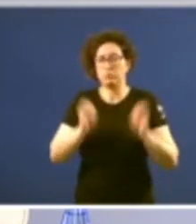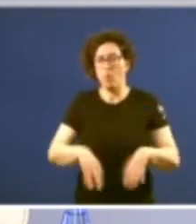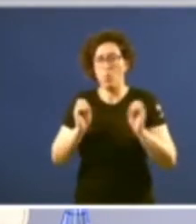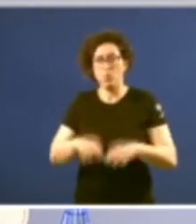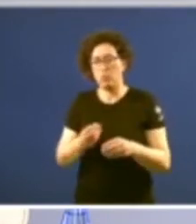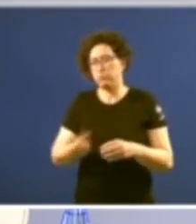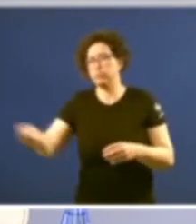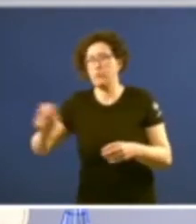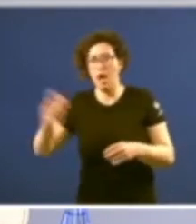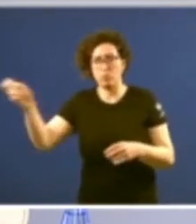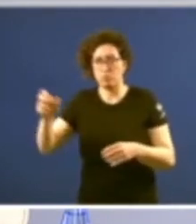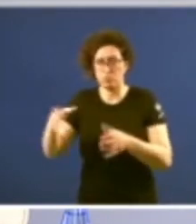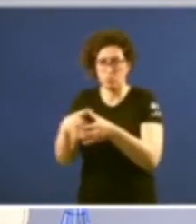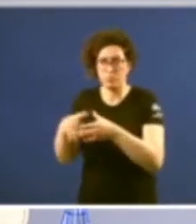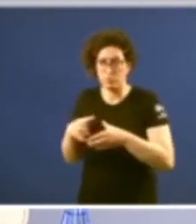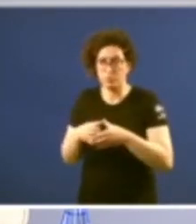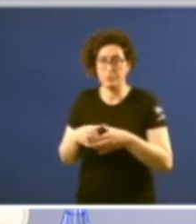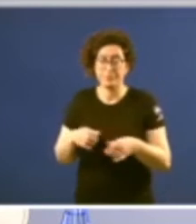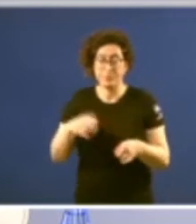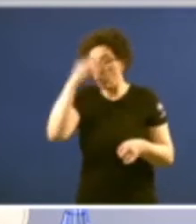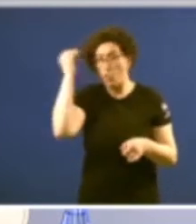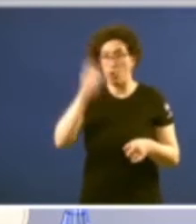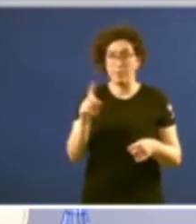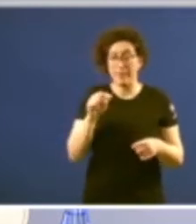Sen esquecerse de que este proxeto